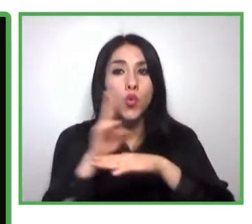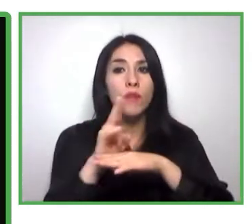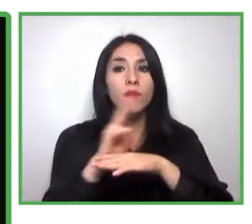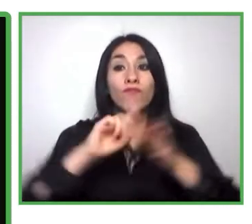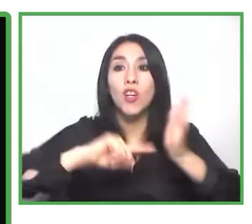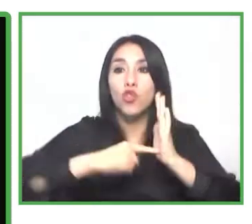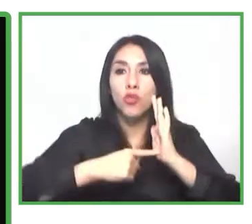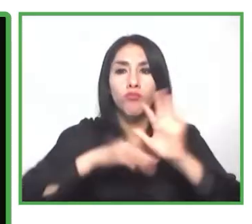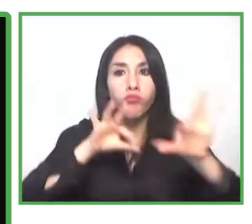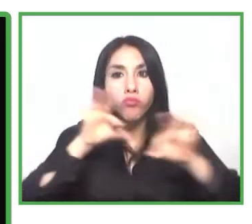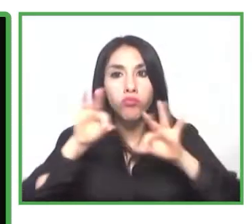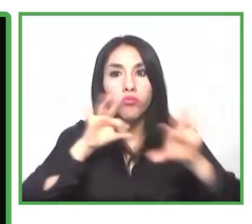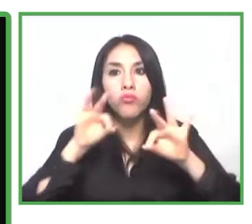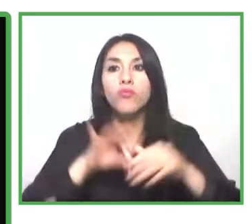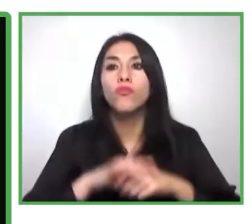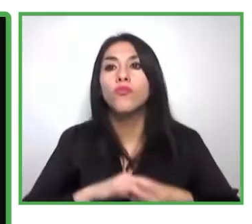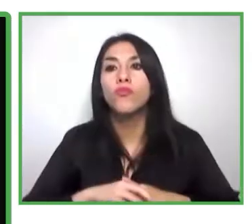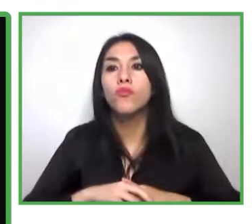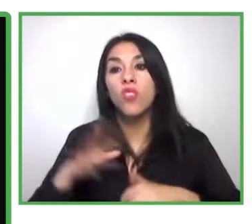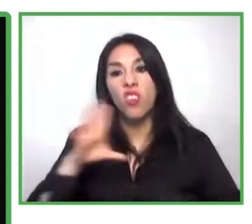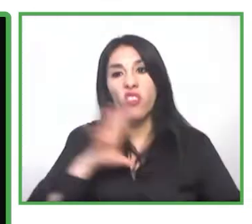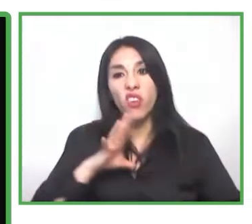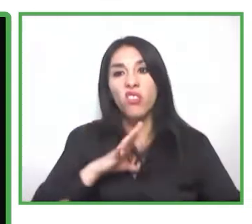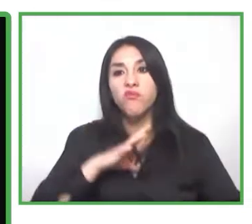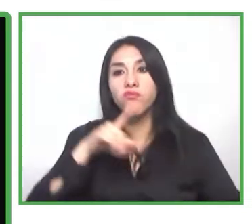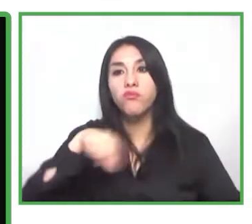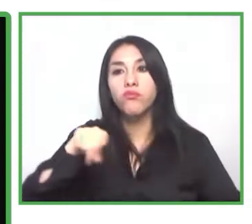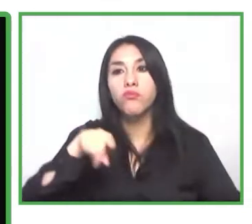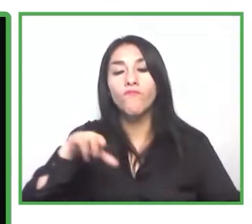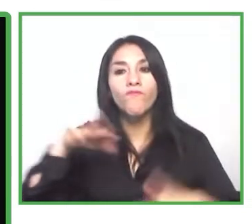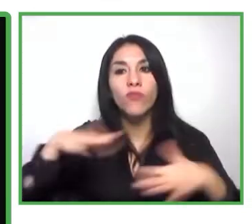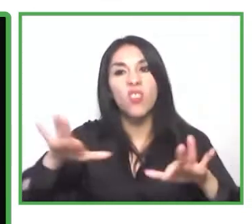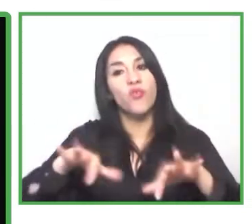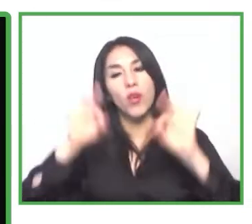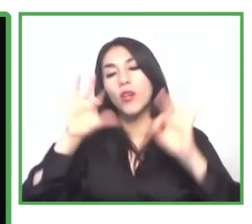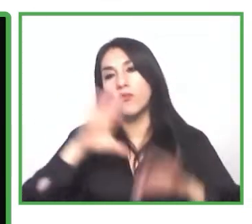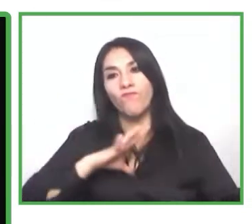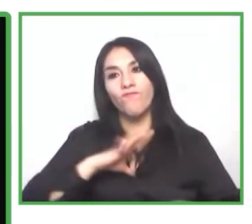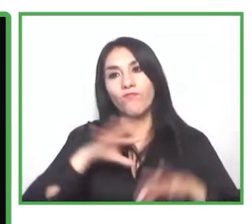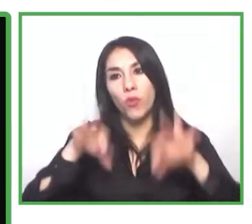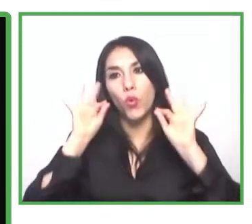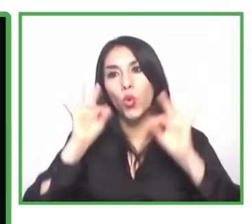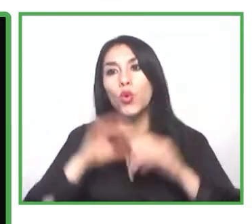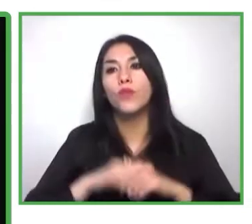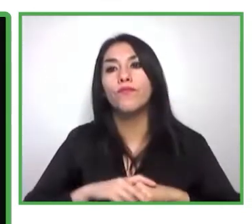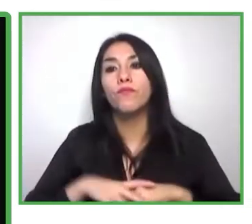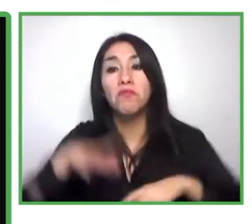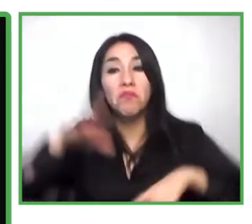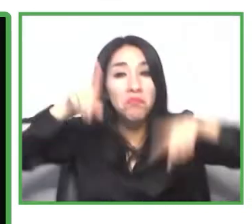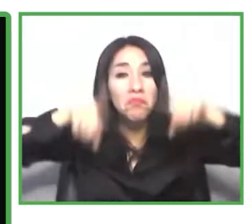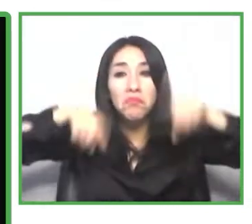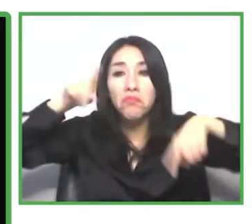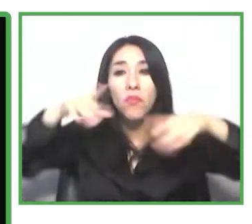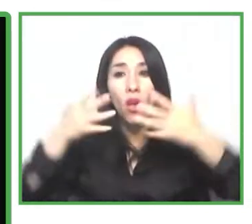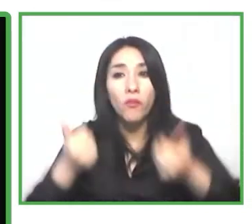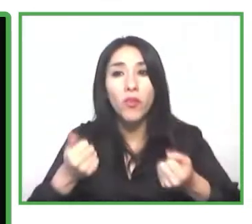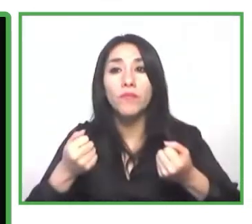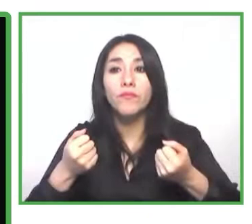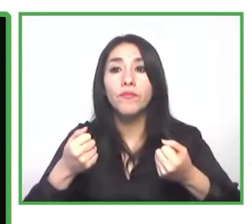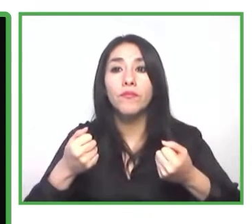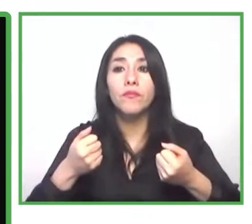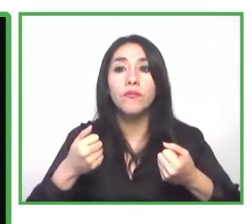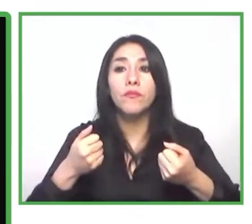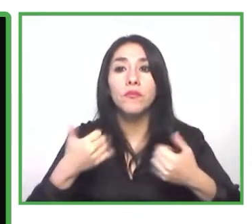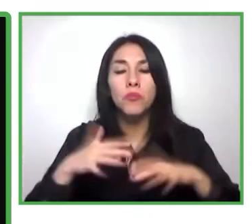para lograr eso, pero alguna de las cosas que nos llenan de orgullo es que varios de nuestros clientes, como en este caso en